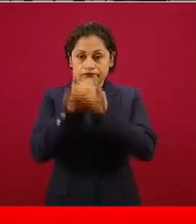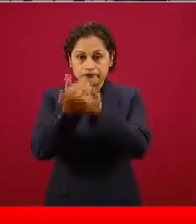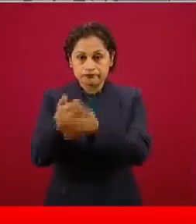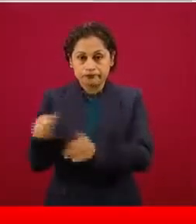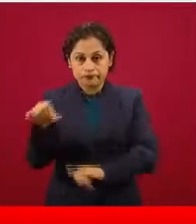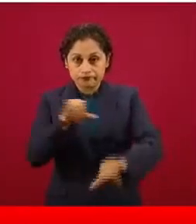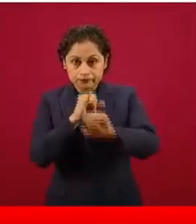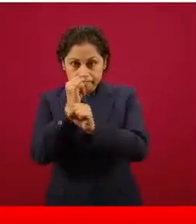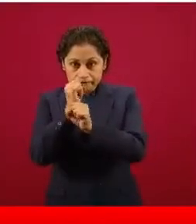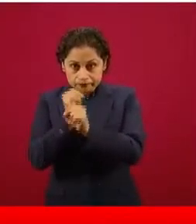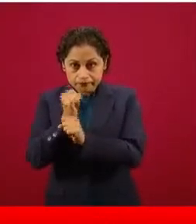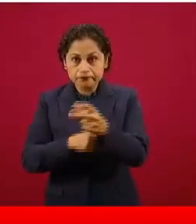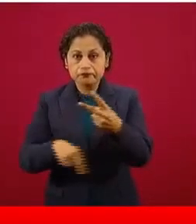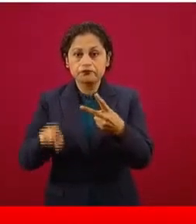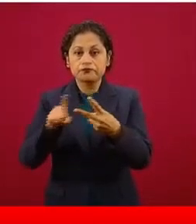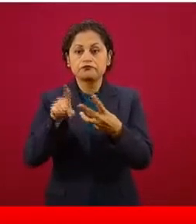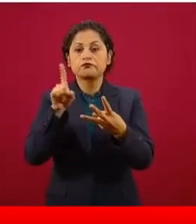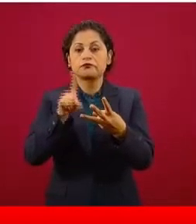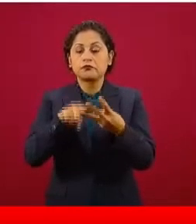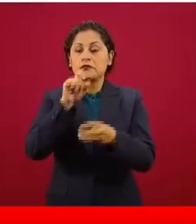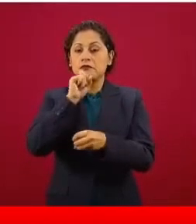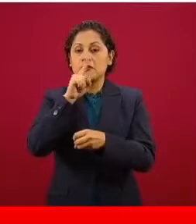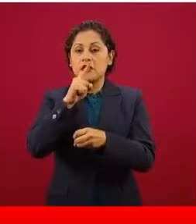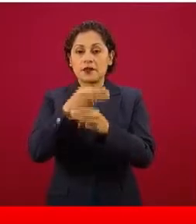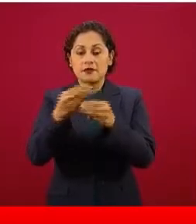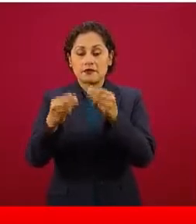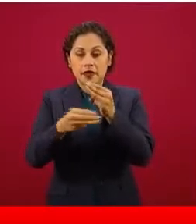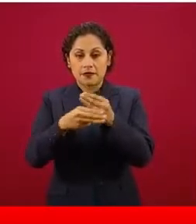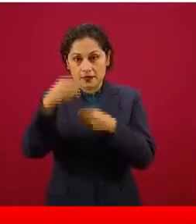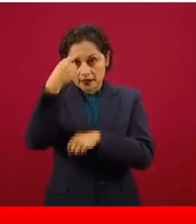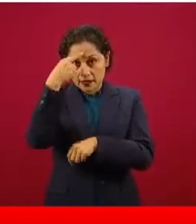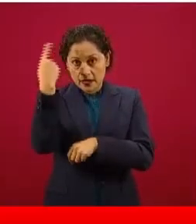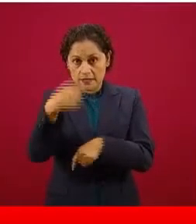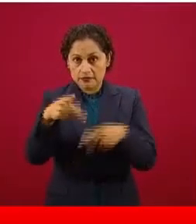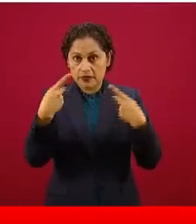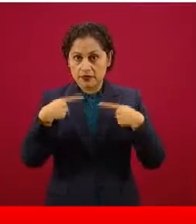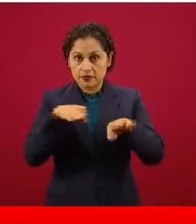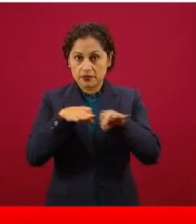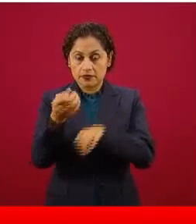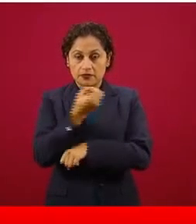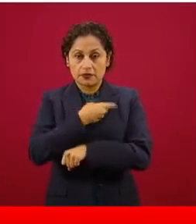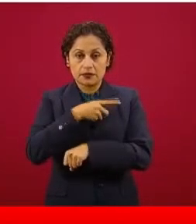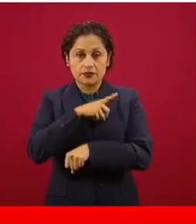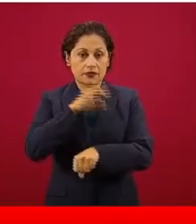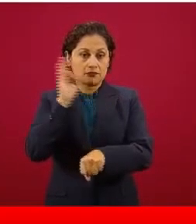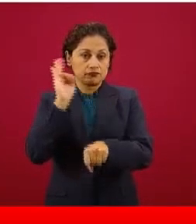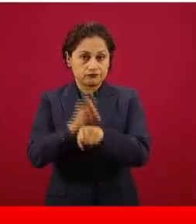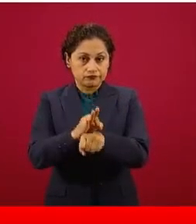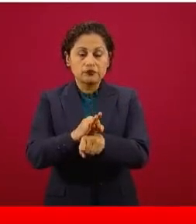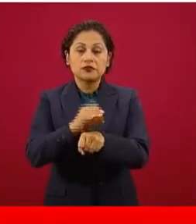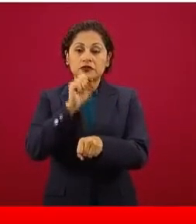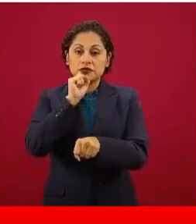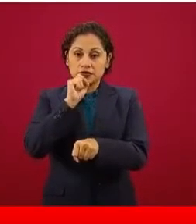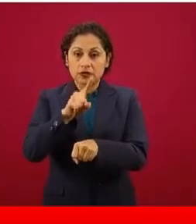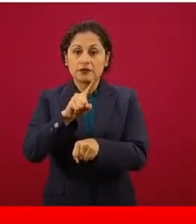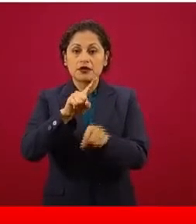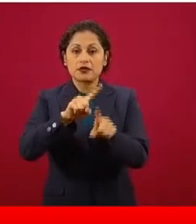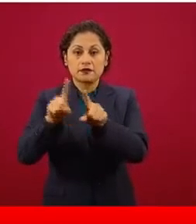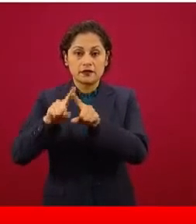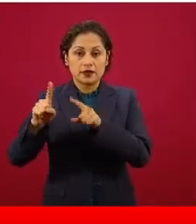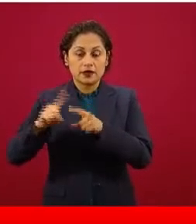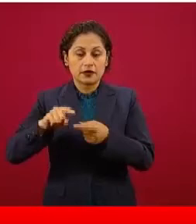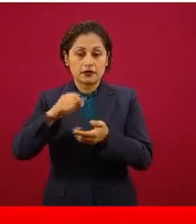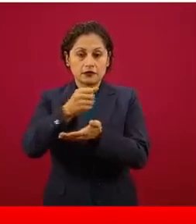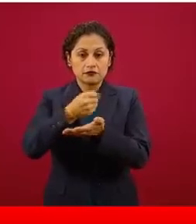el equipo de protección para el personal, insumos para higiene de manos y desinfección y así también como de medicamentos.